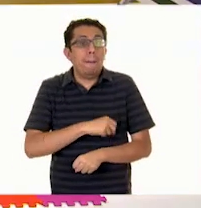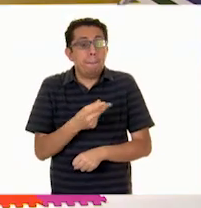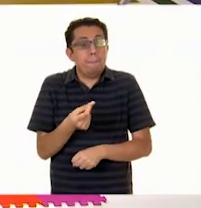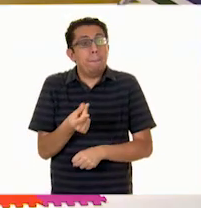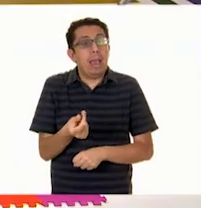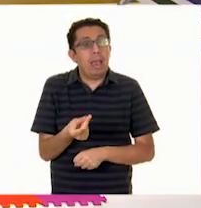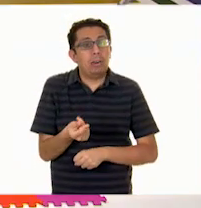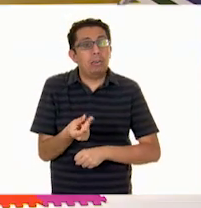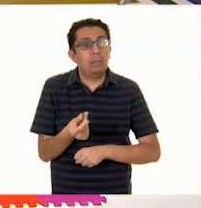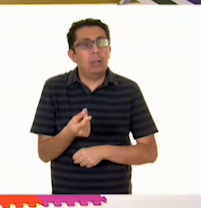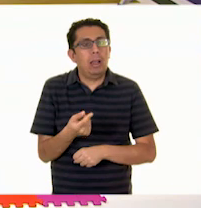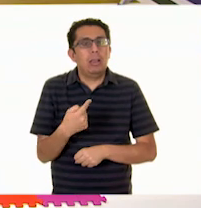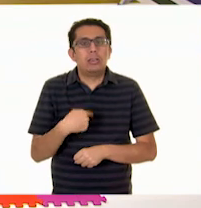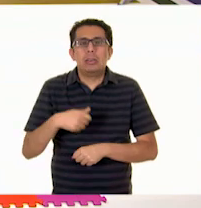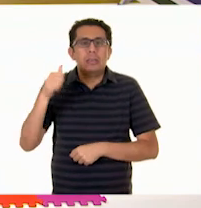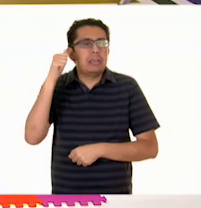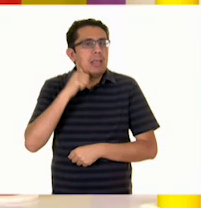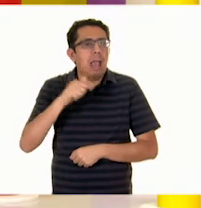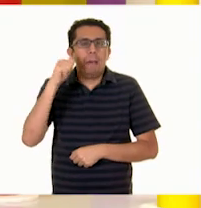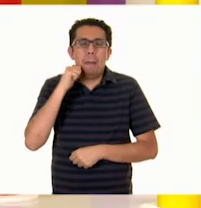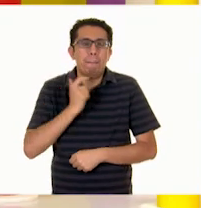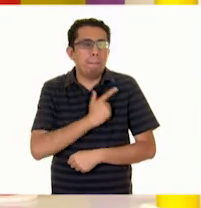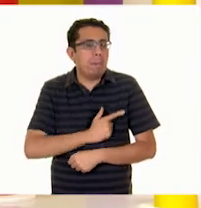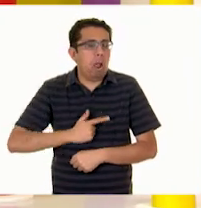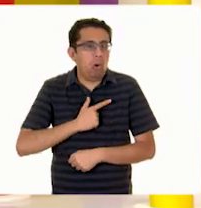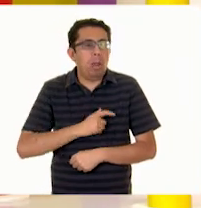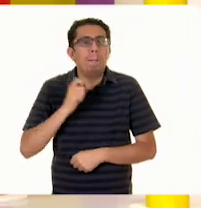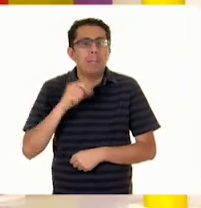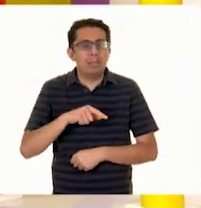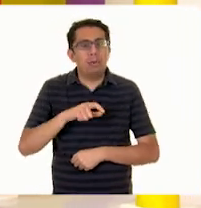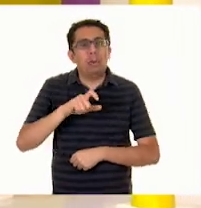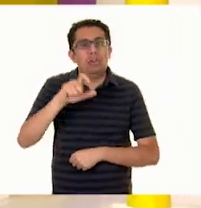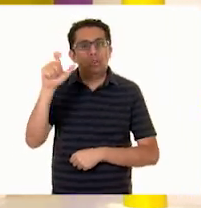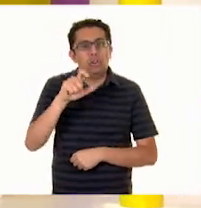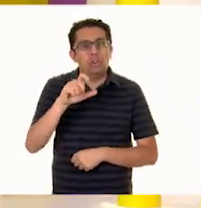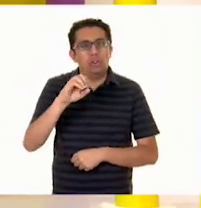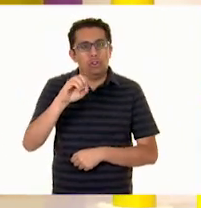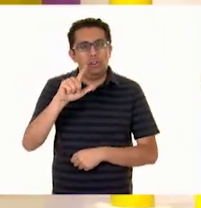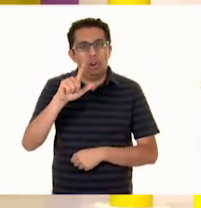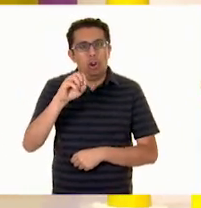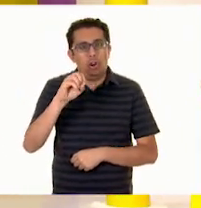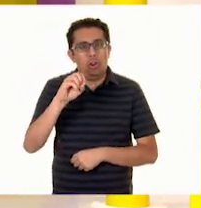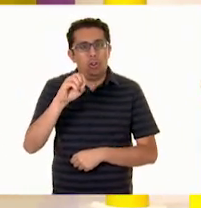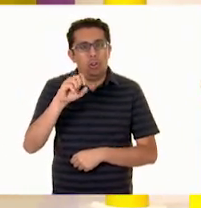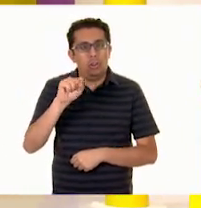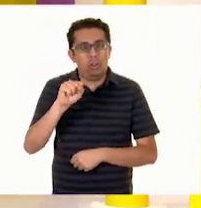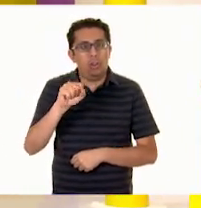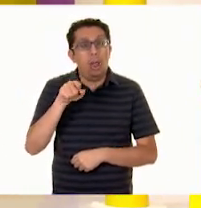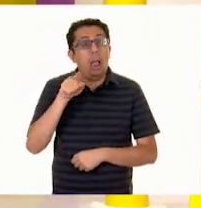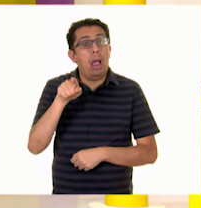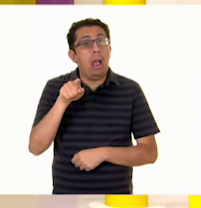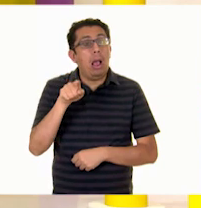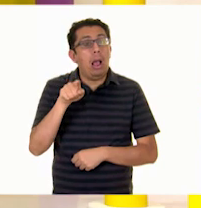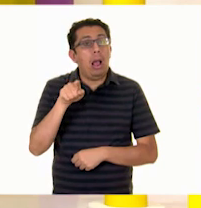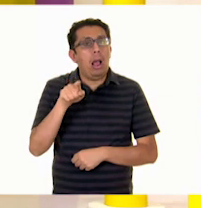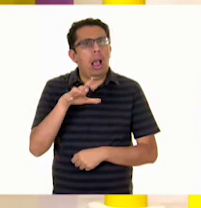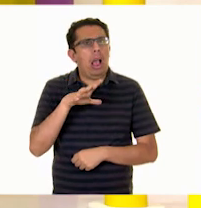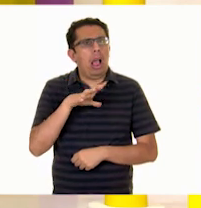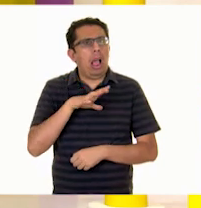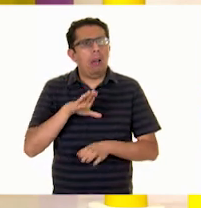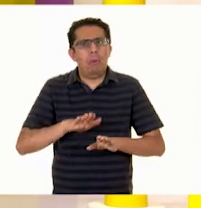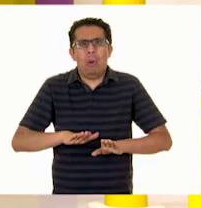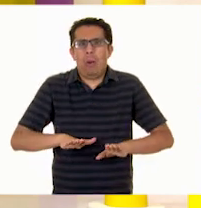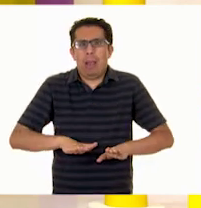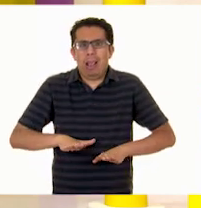perros. Siempre me han gustado los perros. Y bueno, los xolos cuincles, como nos comentaba Daniela, tienen un misticismo